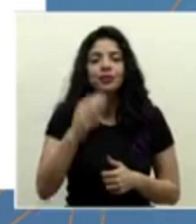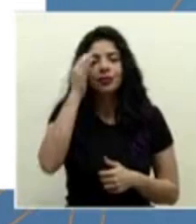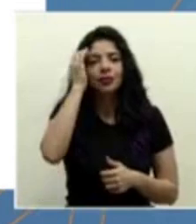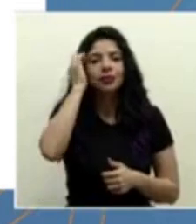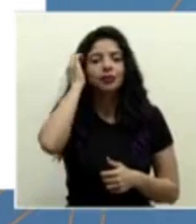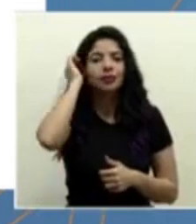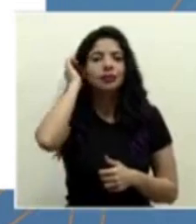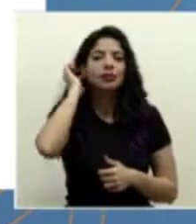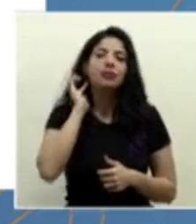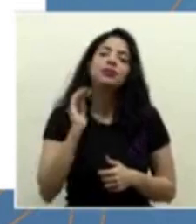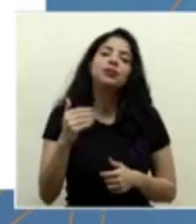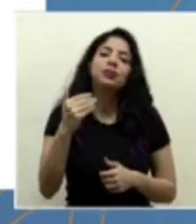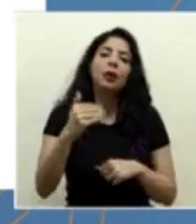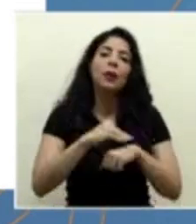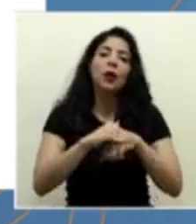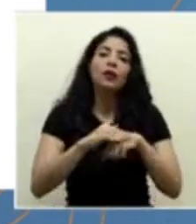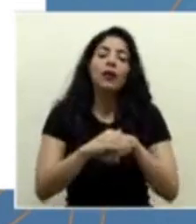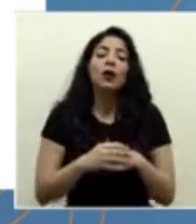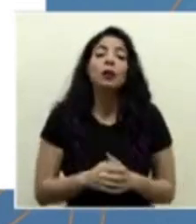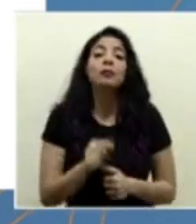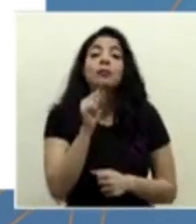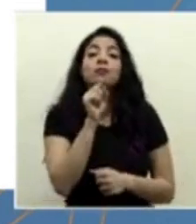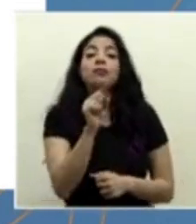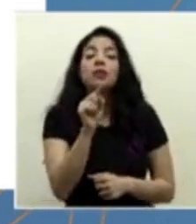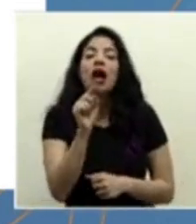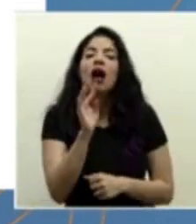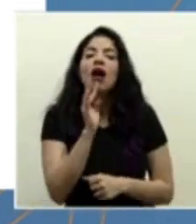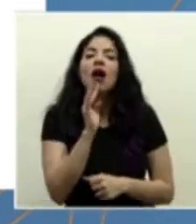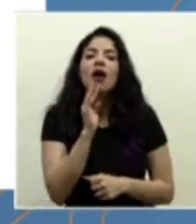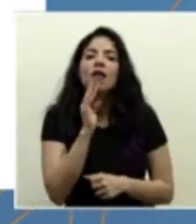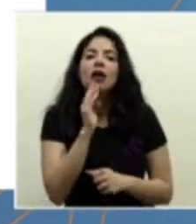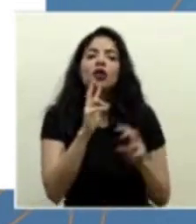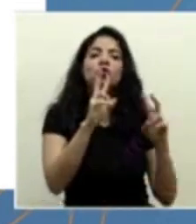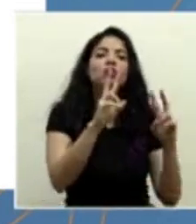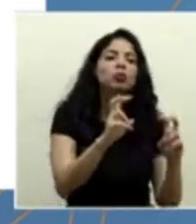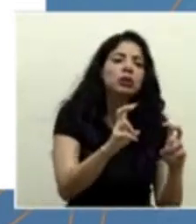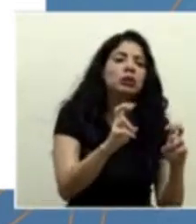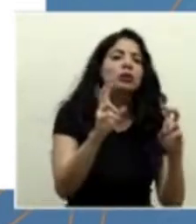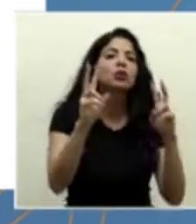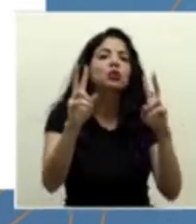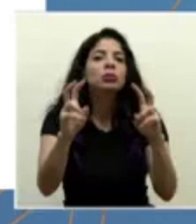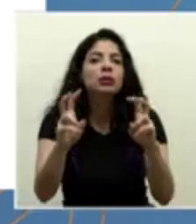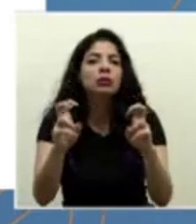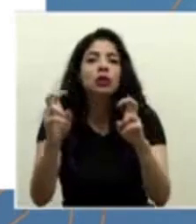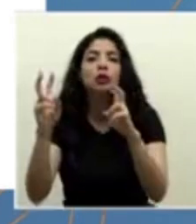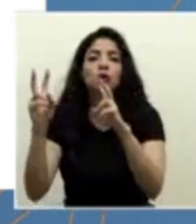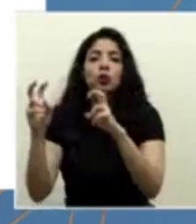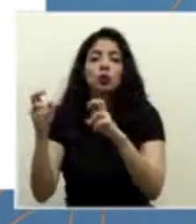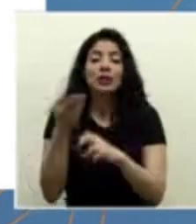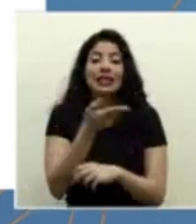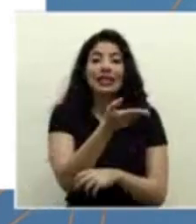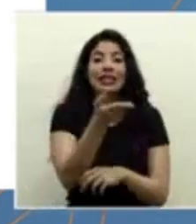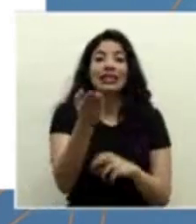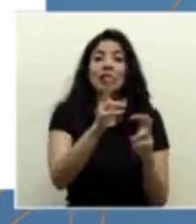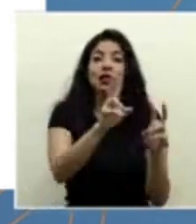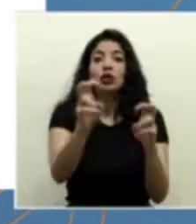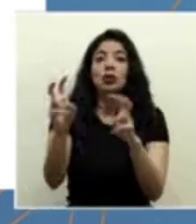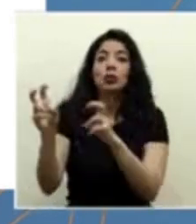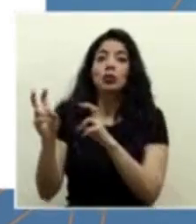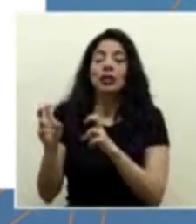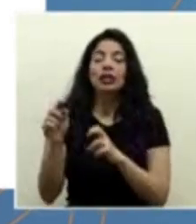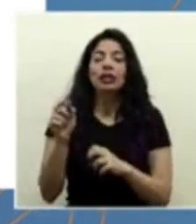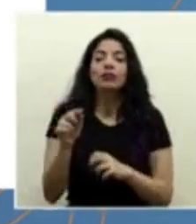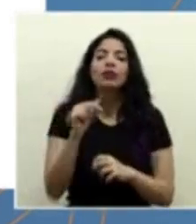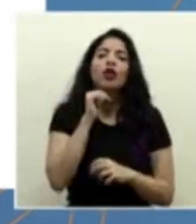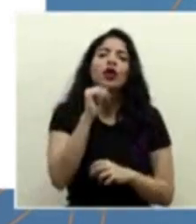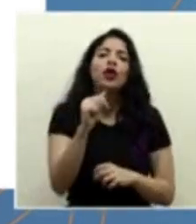Para la siguiente, por favor. Ahí vamos a hablar de varios supuestos. En estos supuestos, yo no voy a entrar acá exactamente